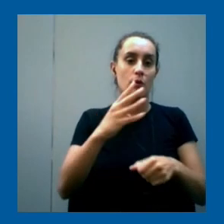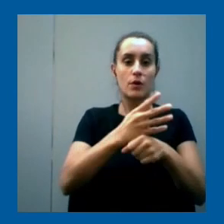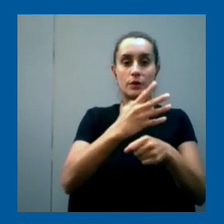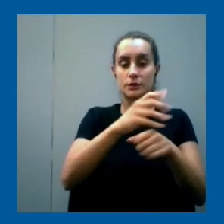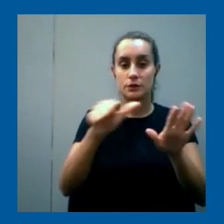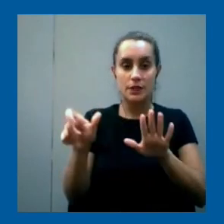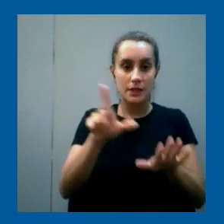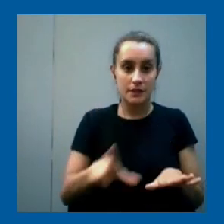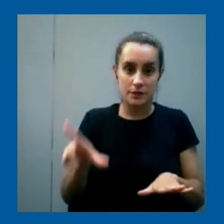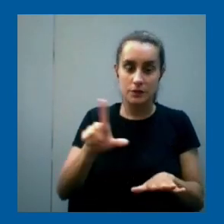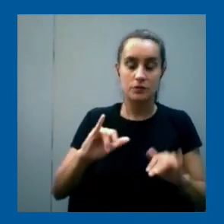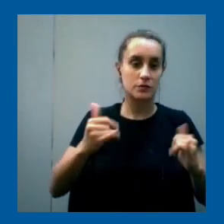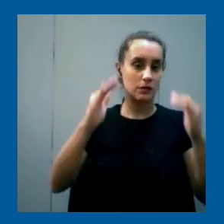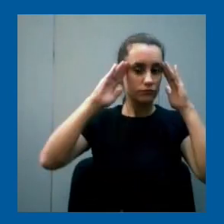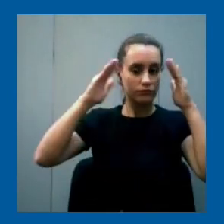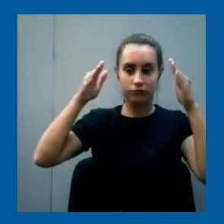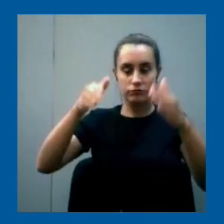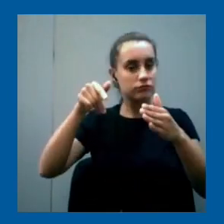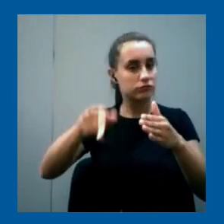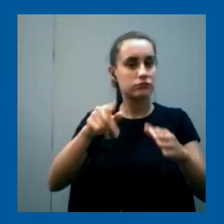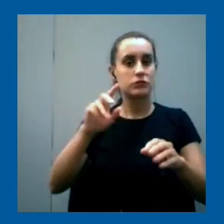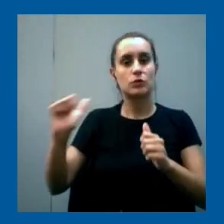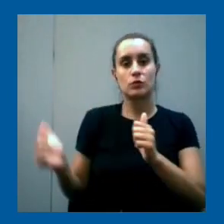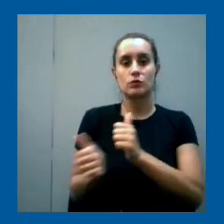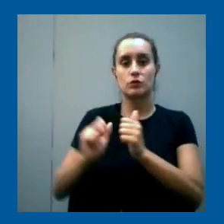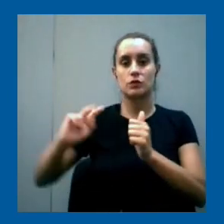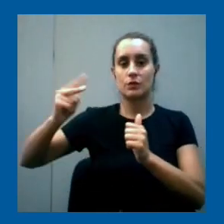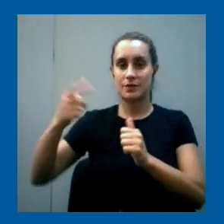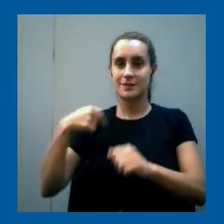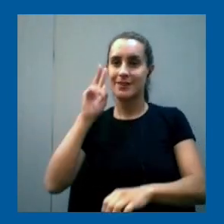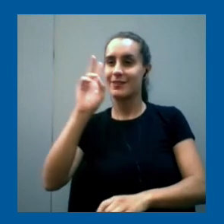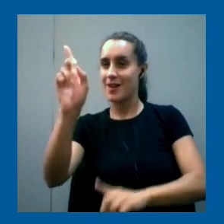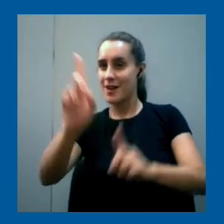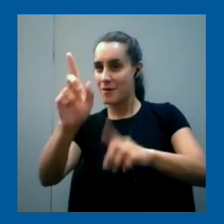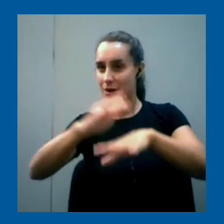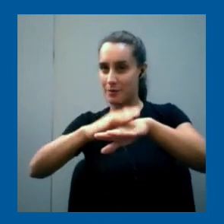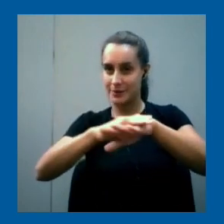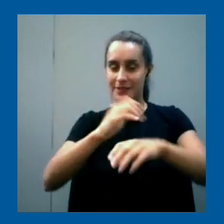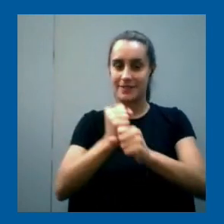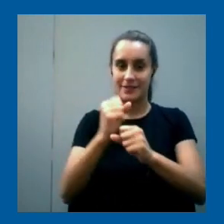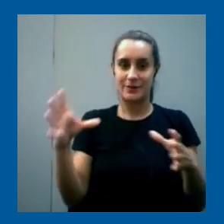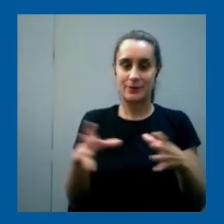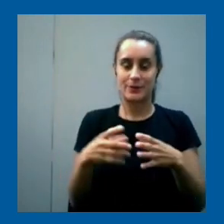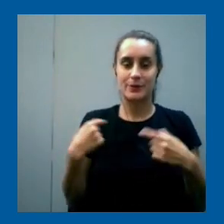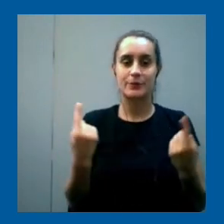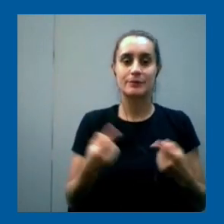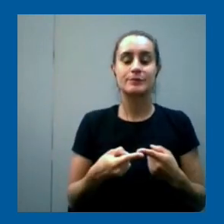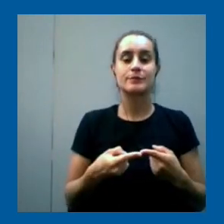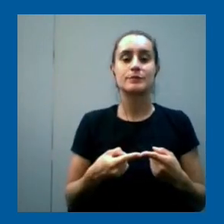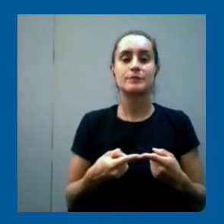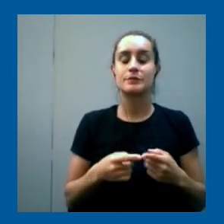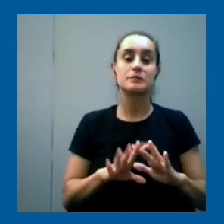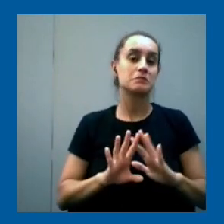en la cabeza estamos trabajando con el equipo de secundaria veo algún responsable por ahí y nada